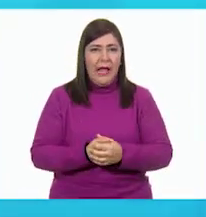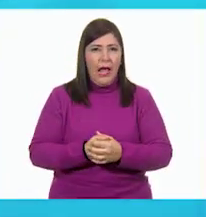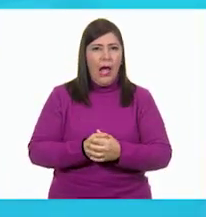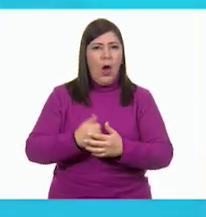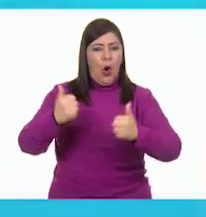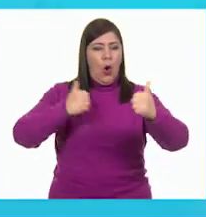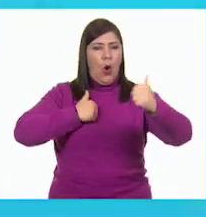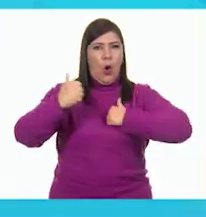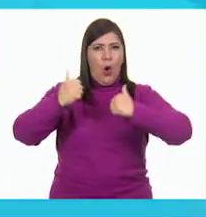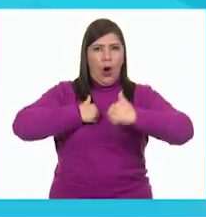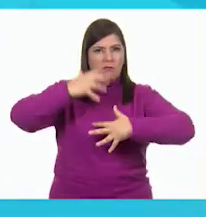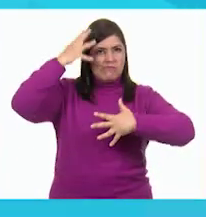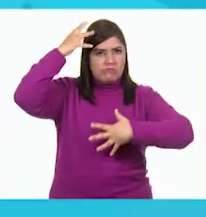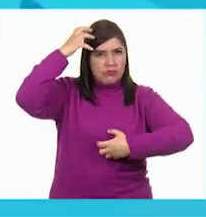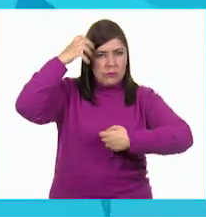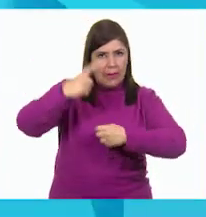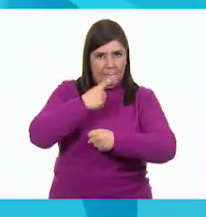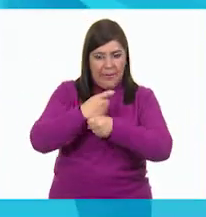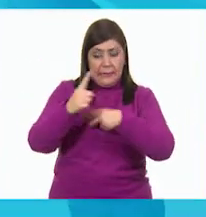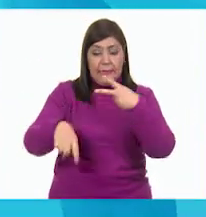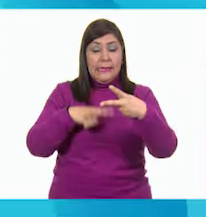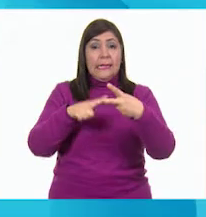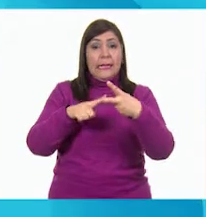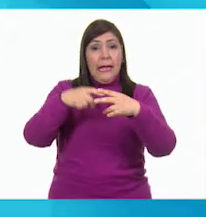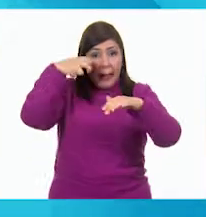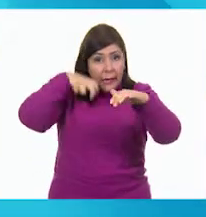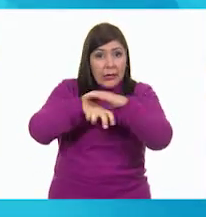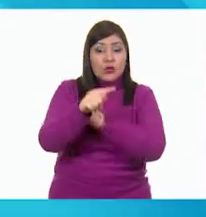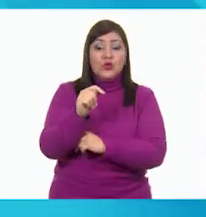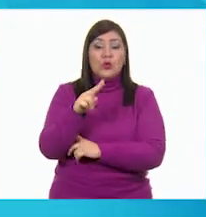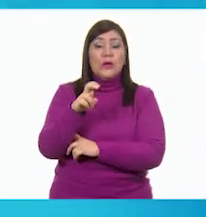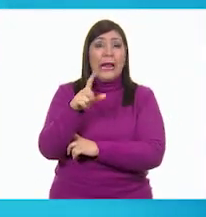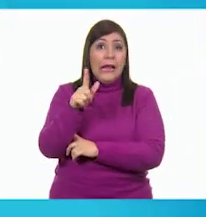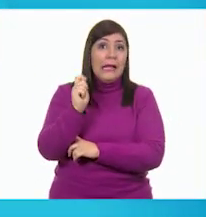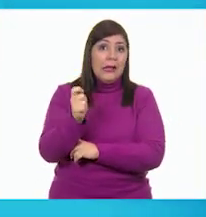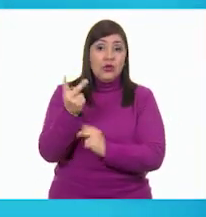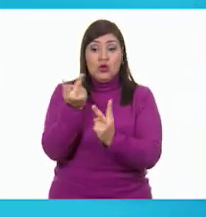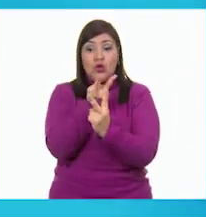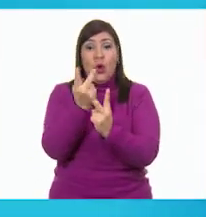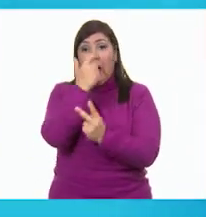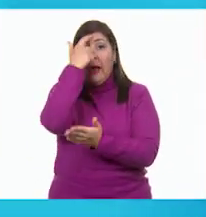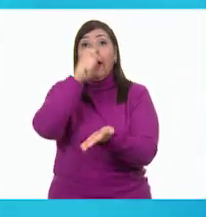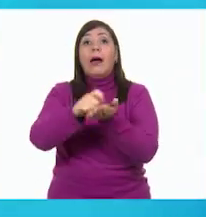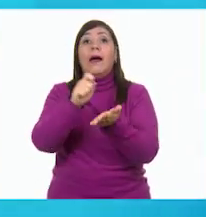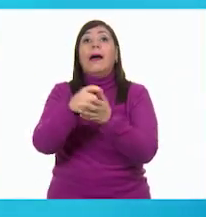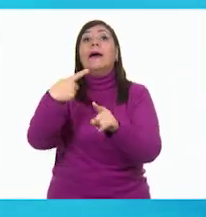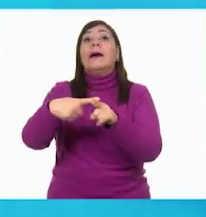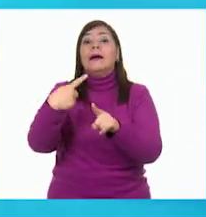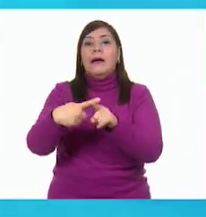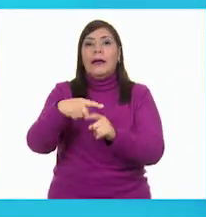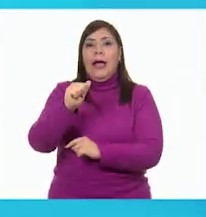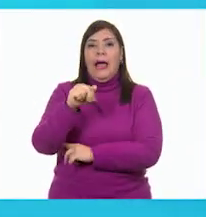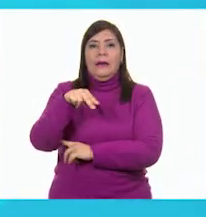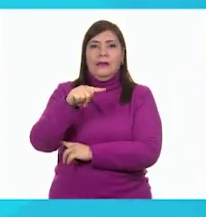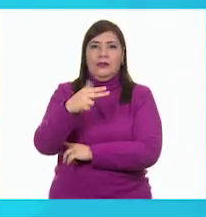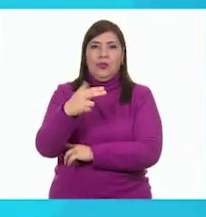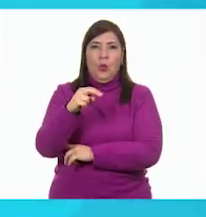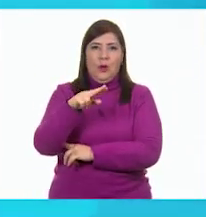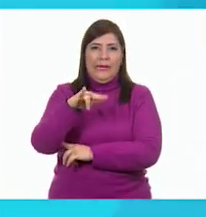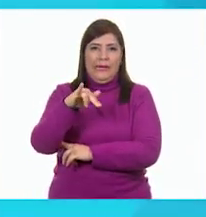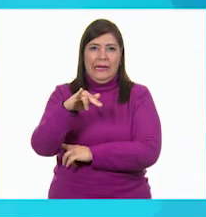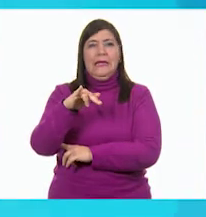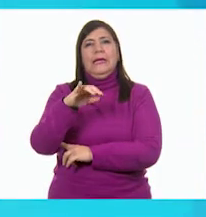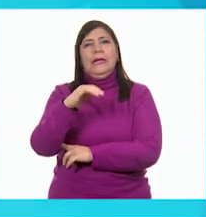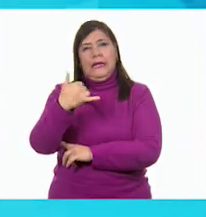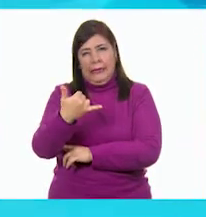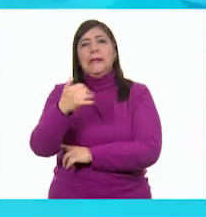gorila. El segundo, El túnel. Ambos están escritos por Anthony Brown.